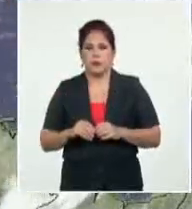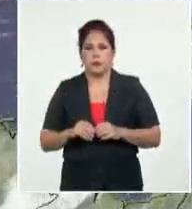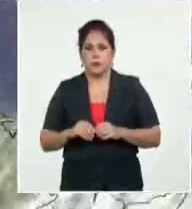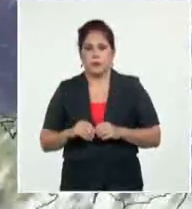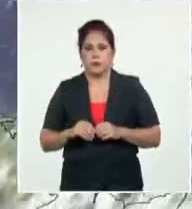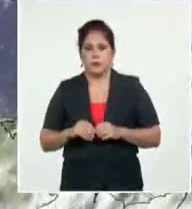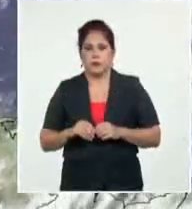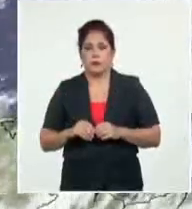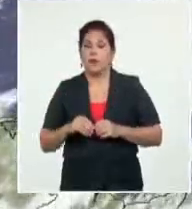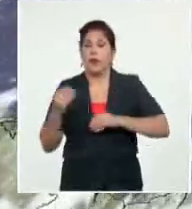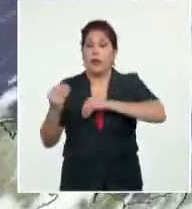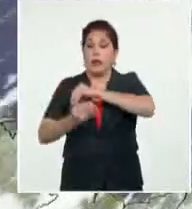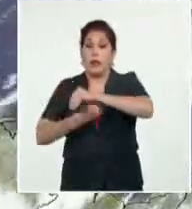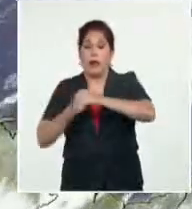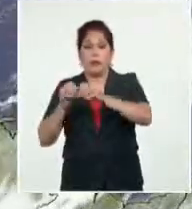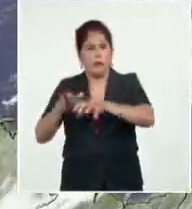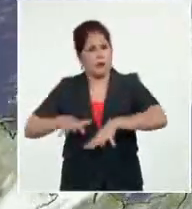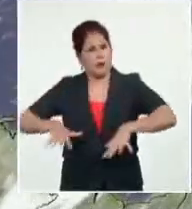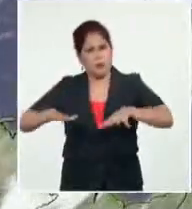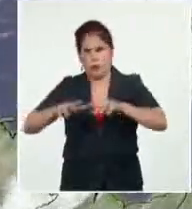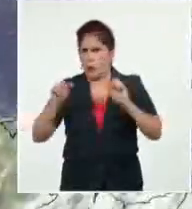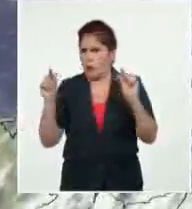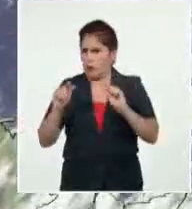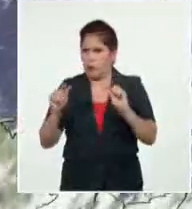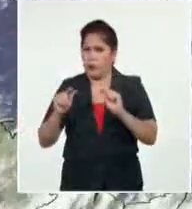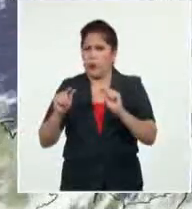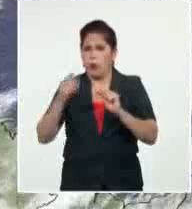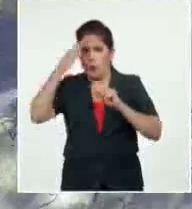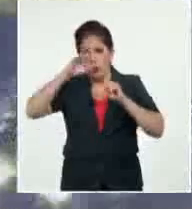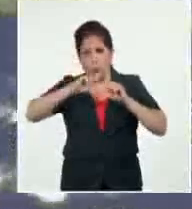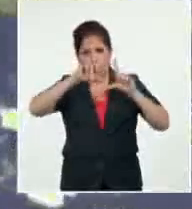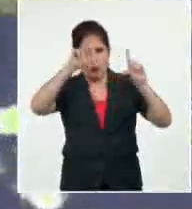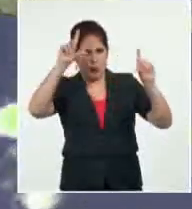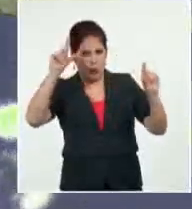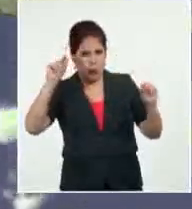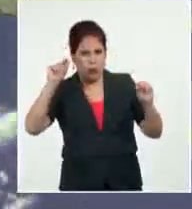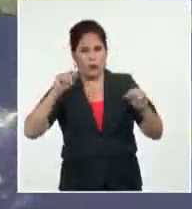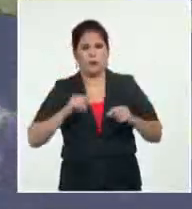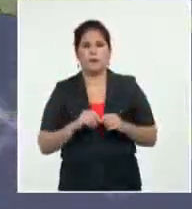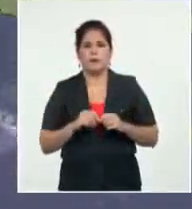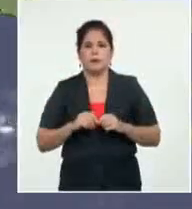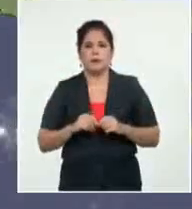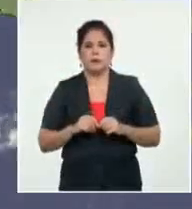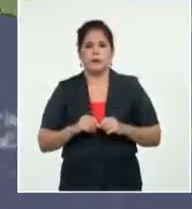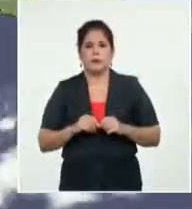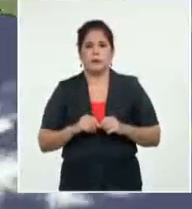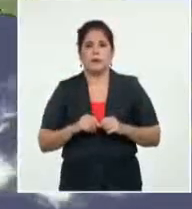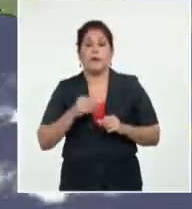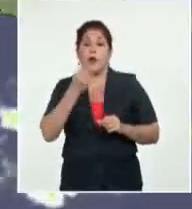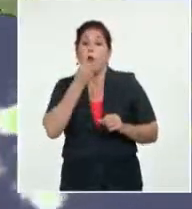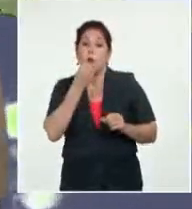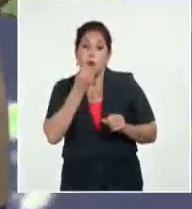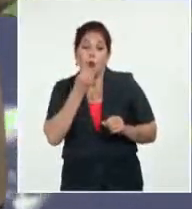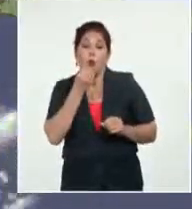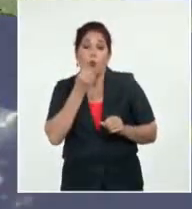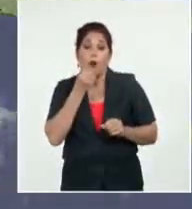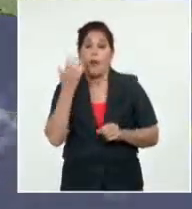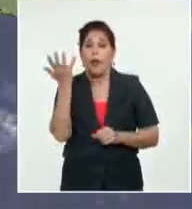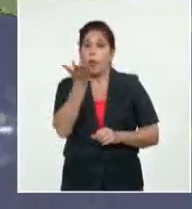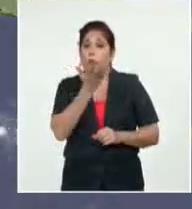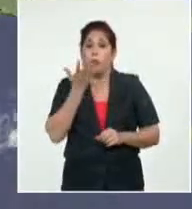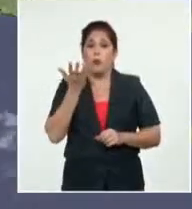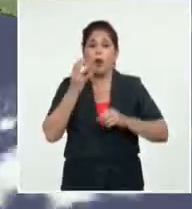momento, poco cambio en la situación cinótica sobre territorio nacional. Vamos a tener una tarde parcialmente nublada, principalmente